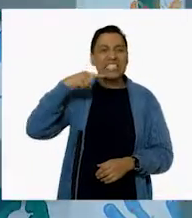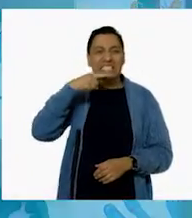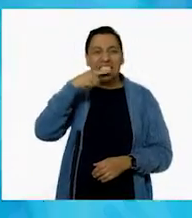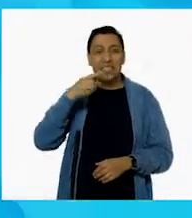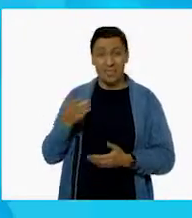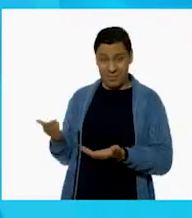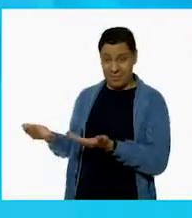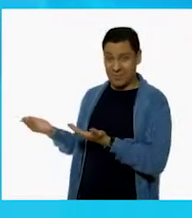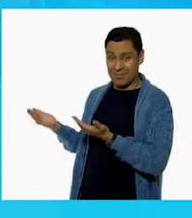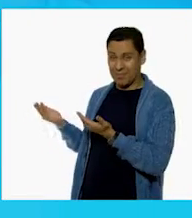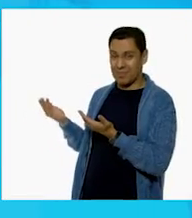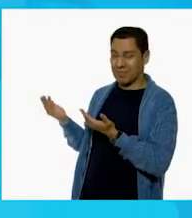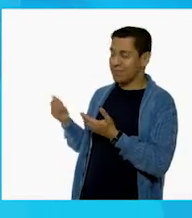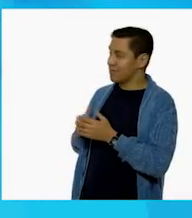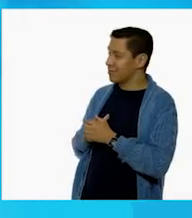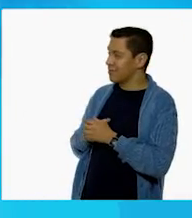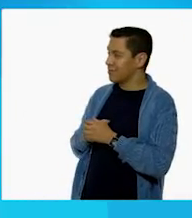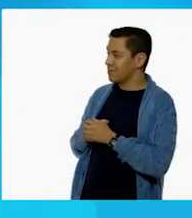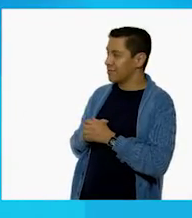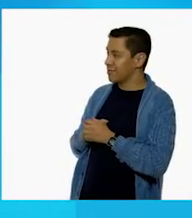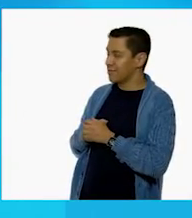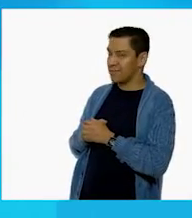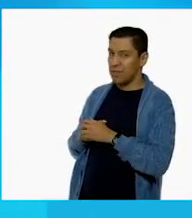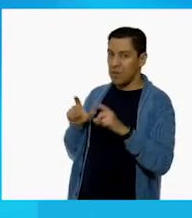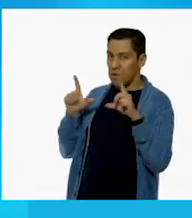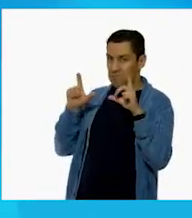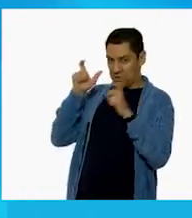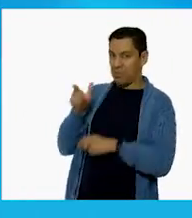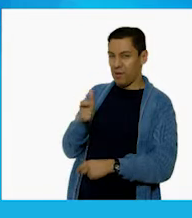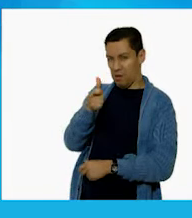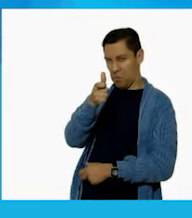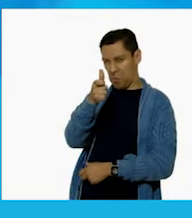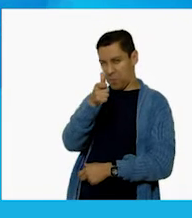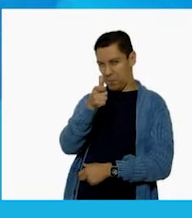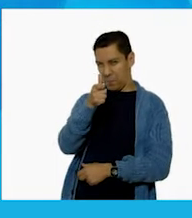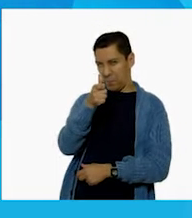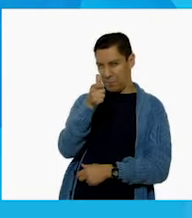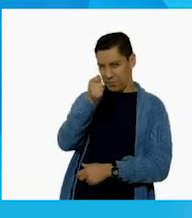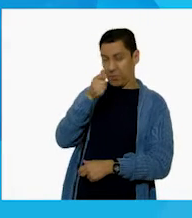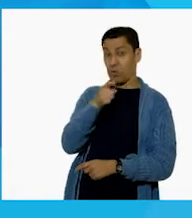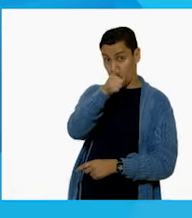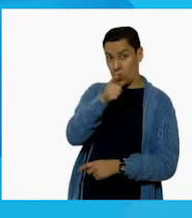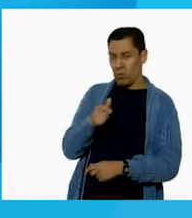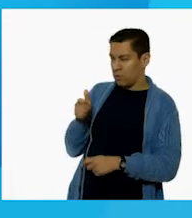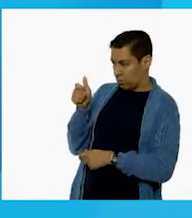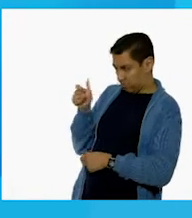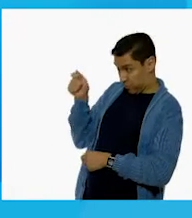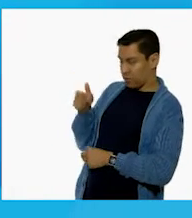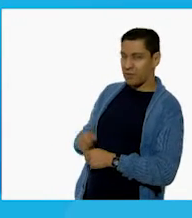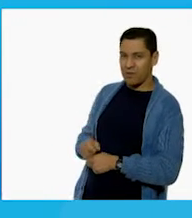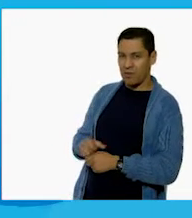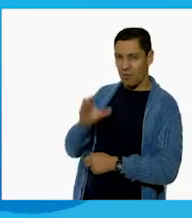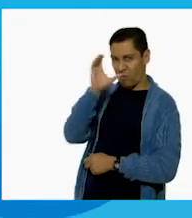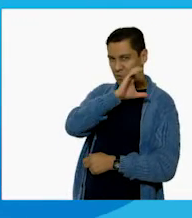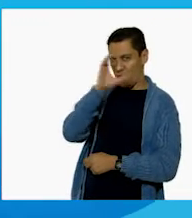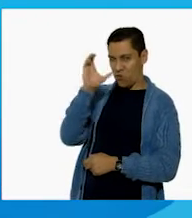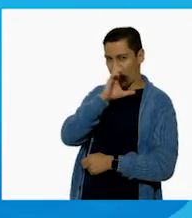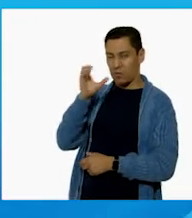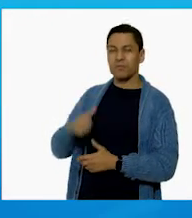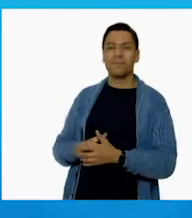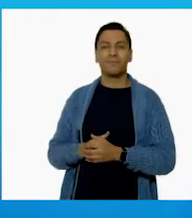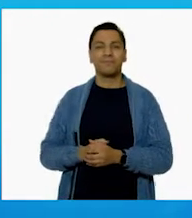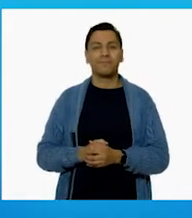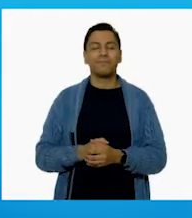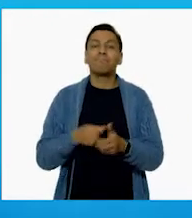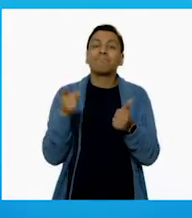padre! Entonces, ¿le tomamos fotografías? ¡Sí! Sí, vamos a tomarles fotos. Ajá, pero le agradecemos